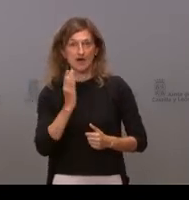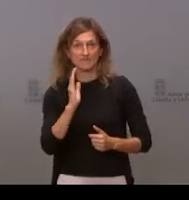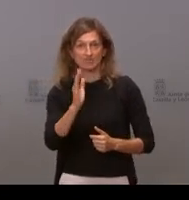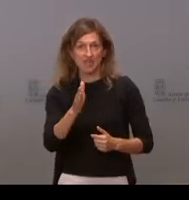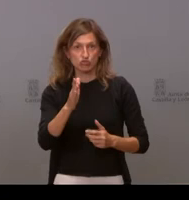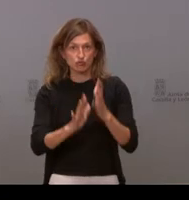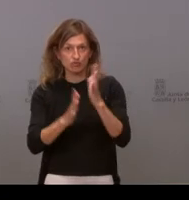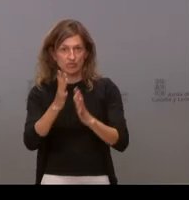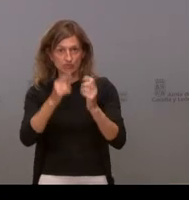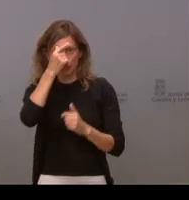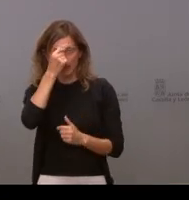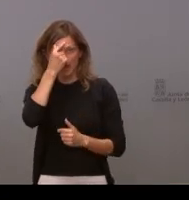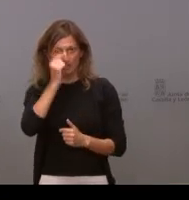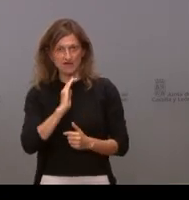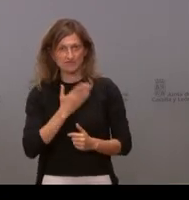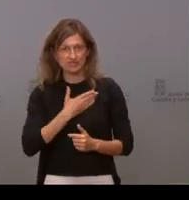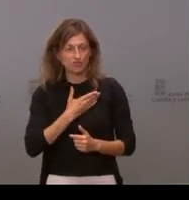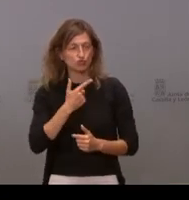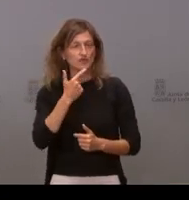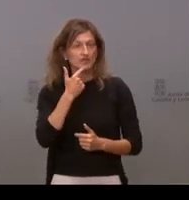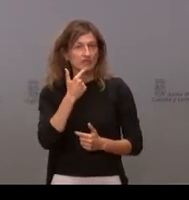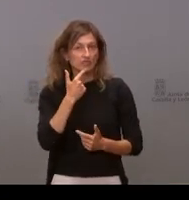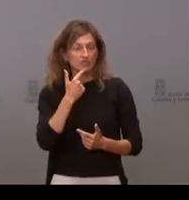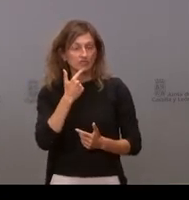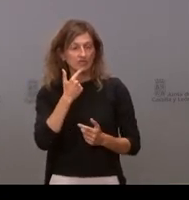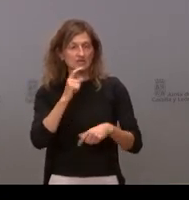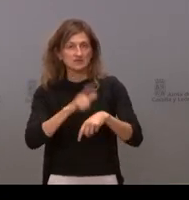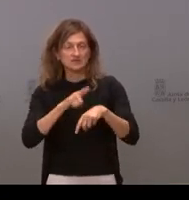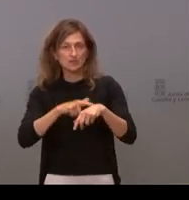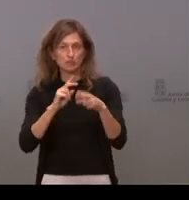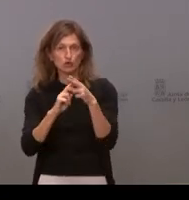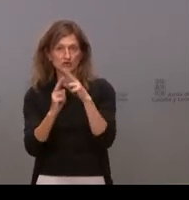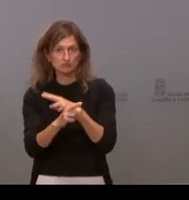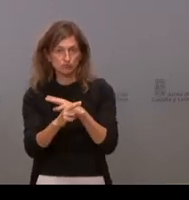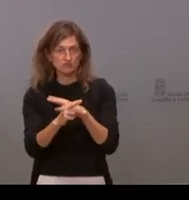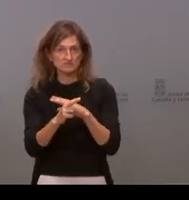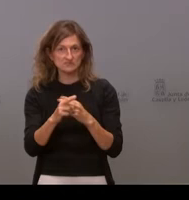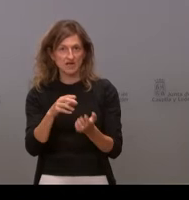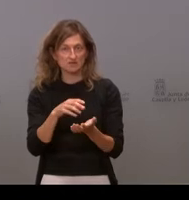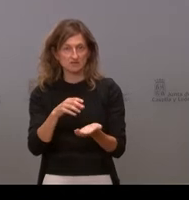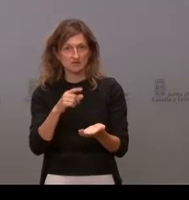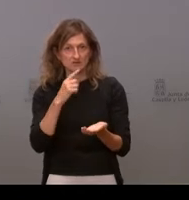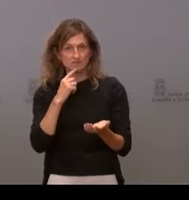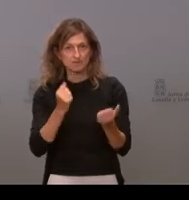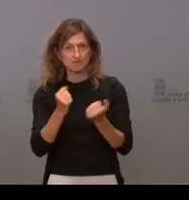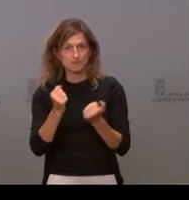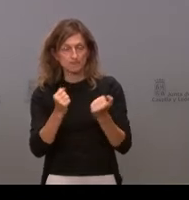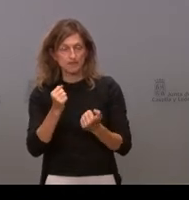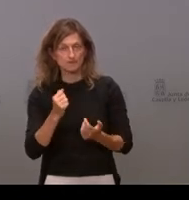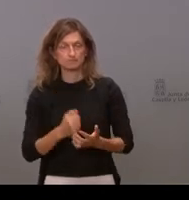de Ávila que están cuestionando el tiempo de respuesta a ese incendio el del coche me refiero